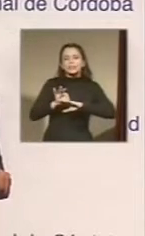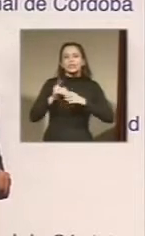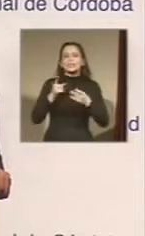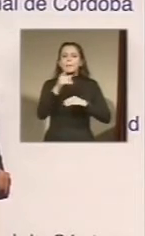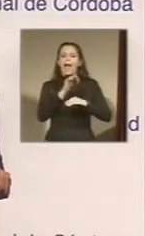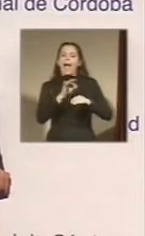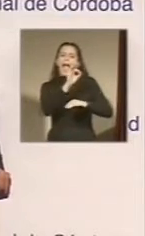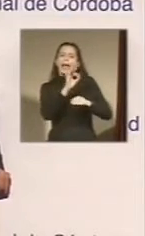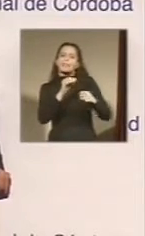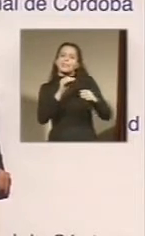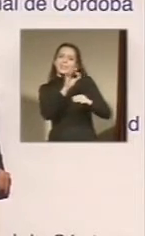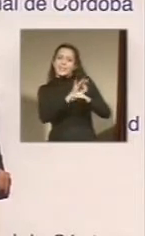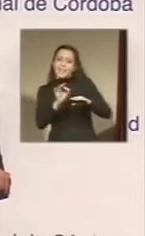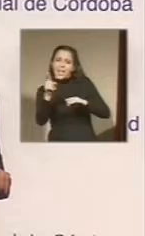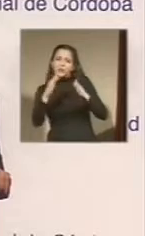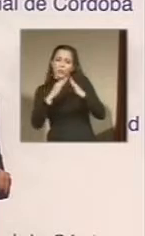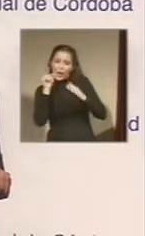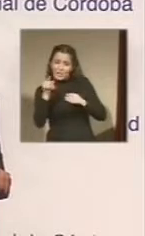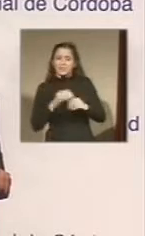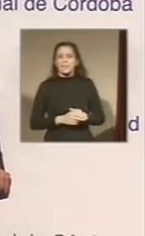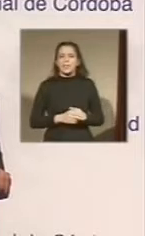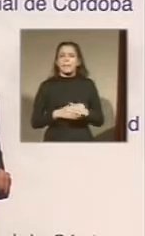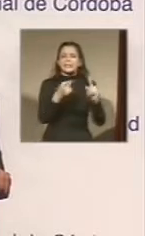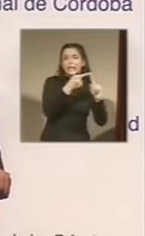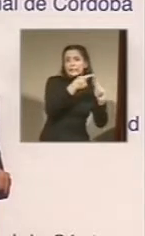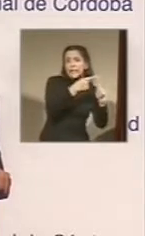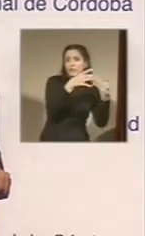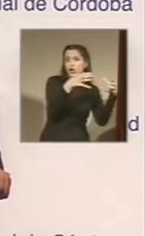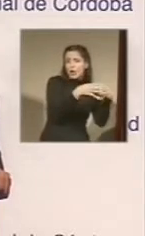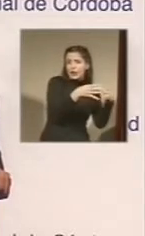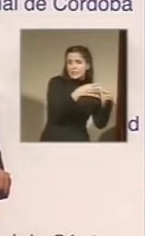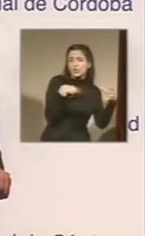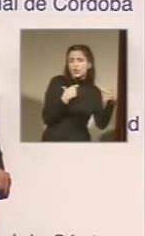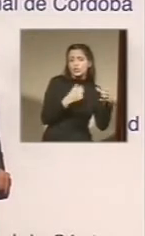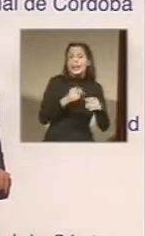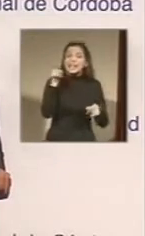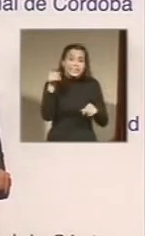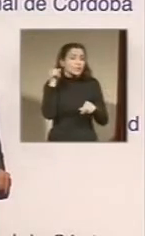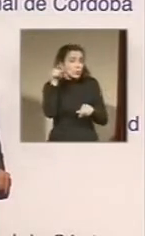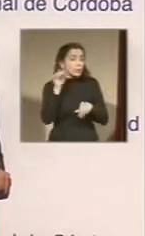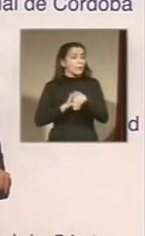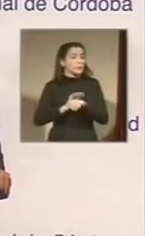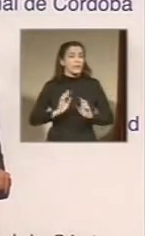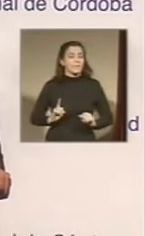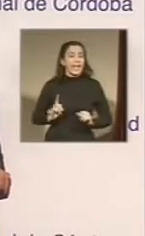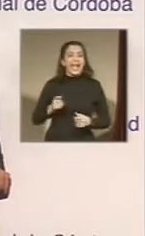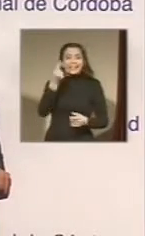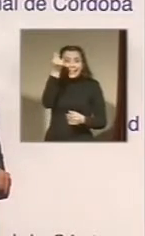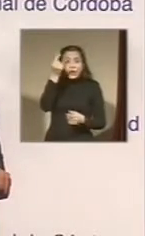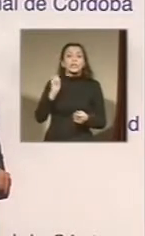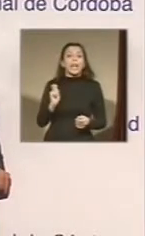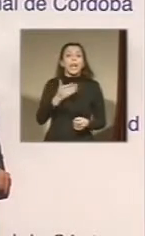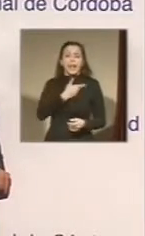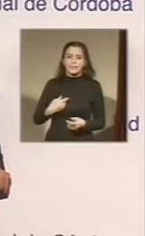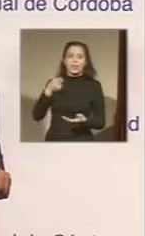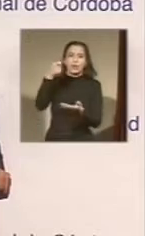con la organización social a la que pertenece. O sea, vas a tener que tener ese tipo de responsabilidad. El dinero lo va a poner el Estado. Ya